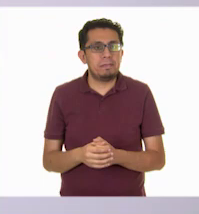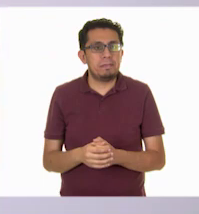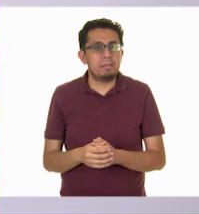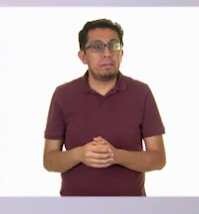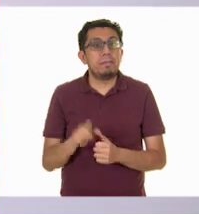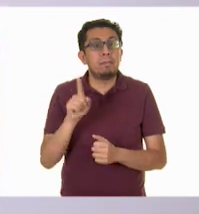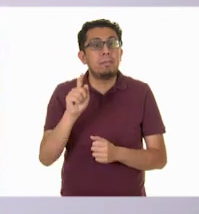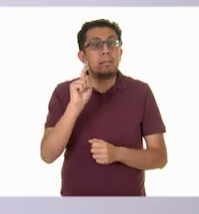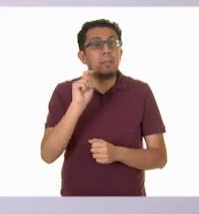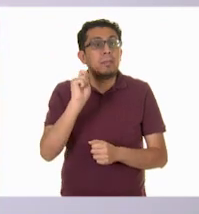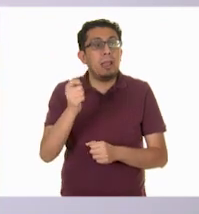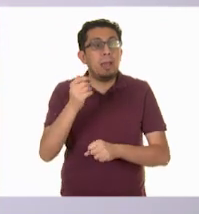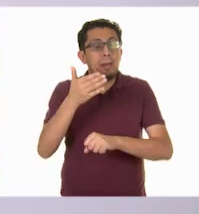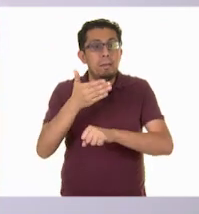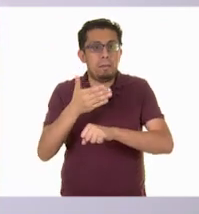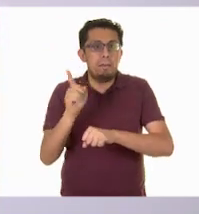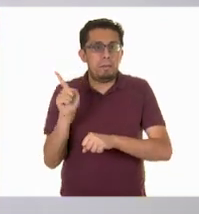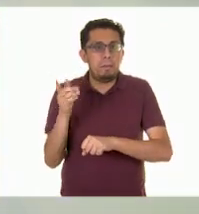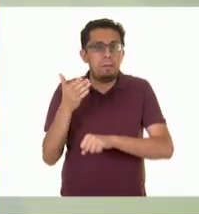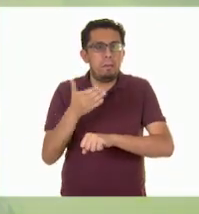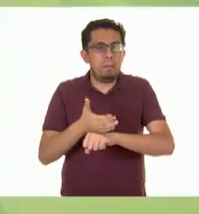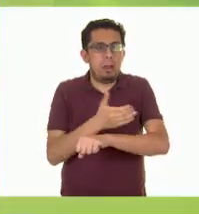tronco del granado.